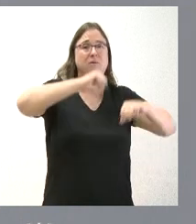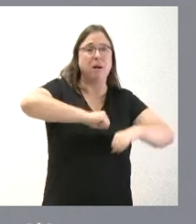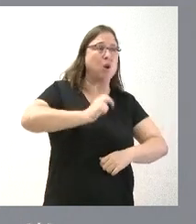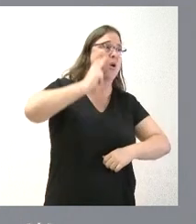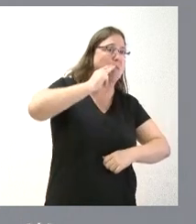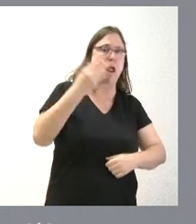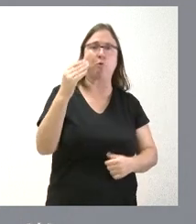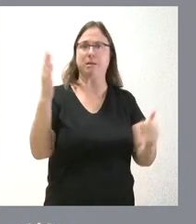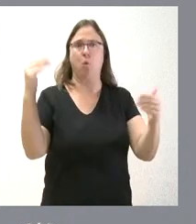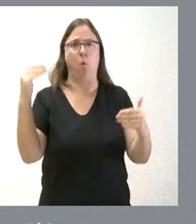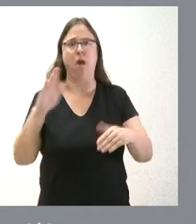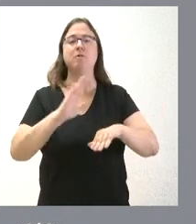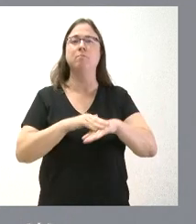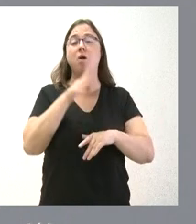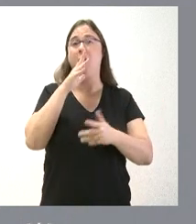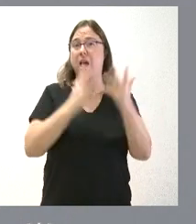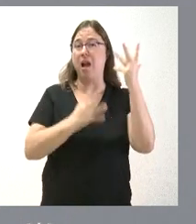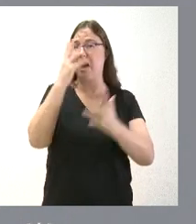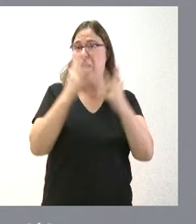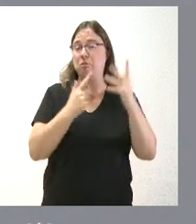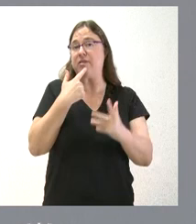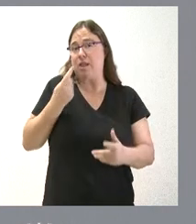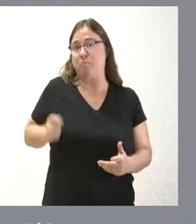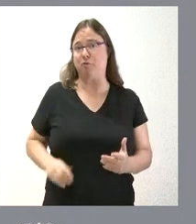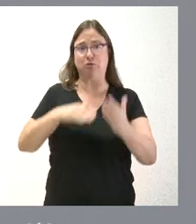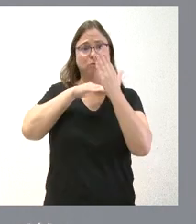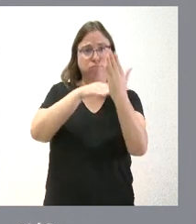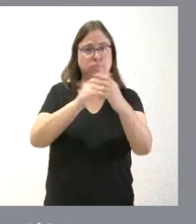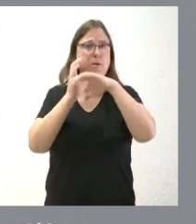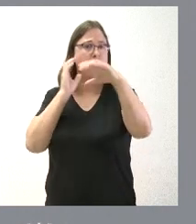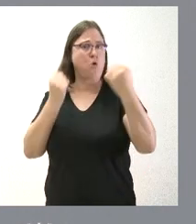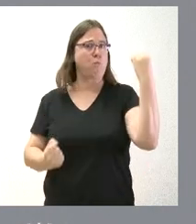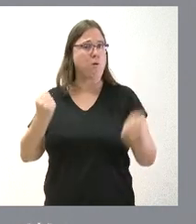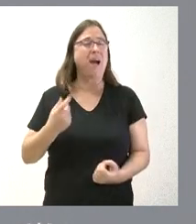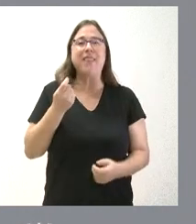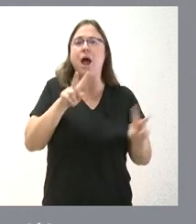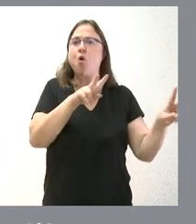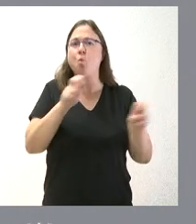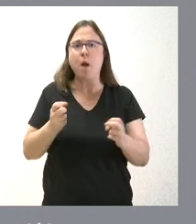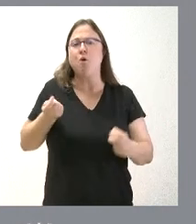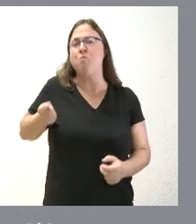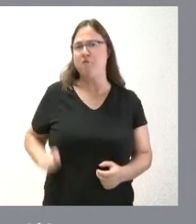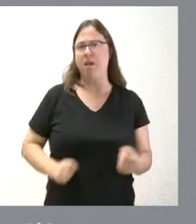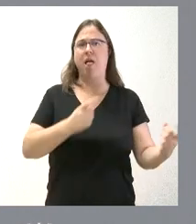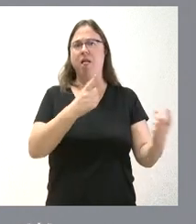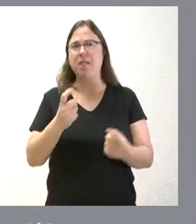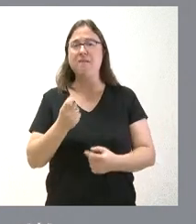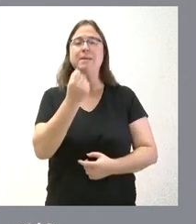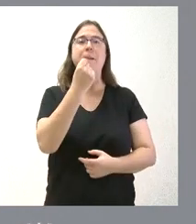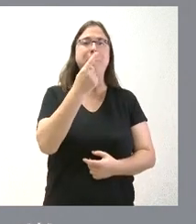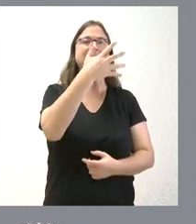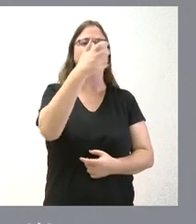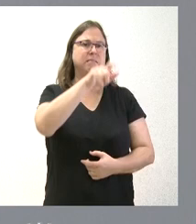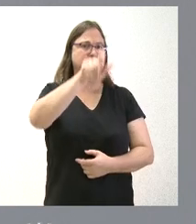Se calcula actualmente, por lo que dicen los transportistas, que las necesidades de nuevos profesionales en el sector son 1.500.